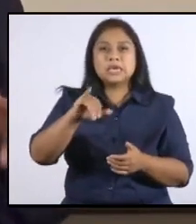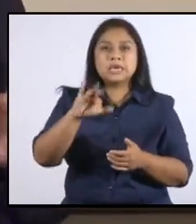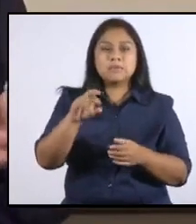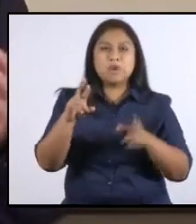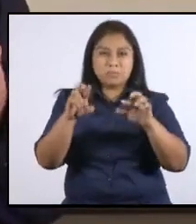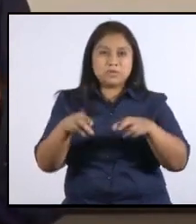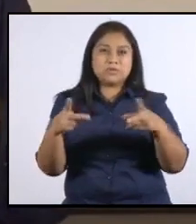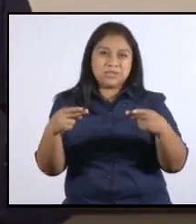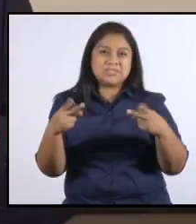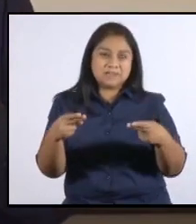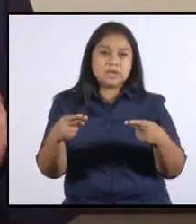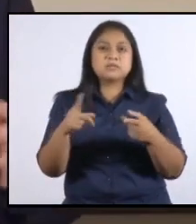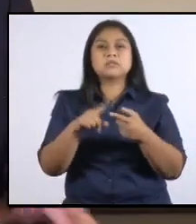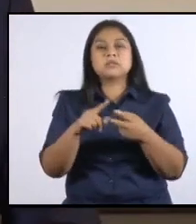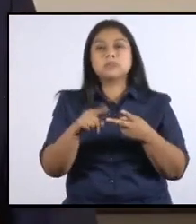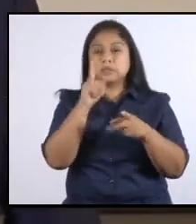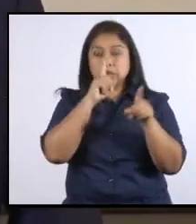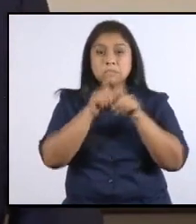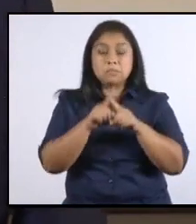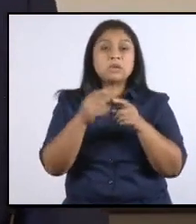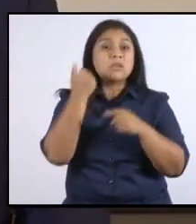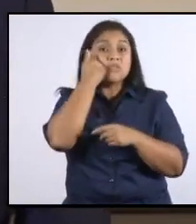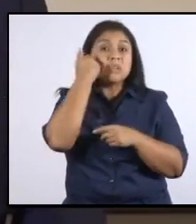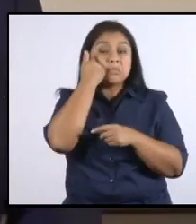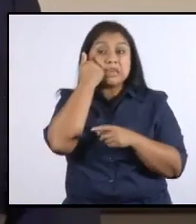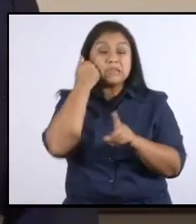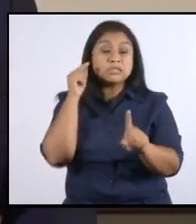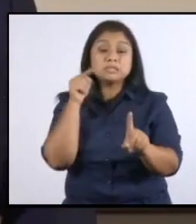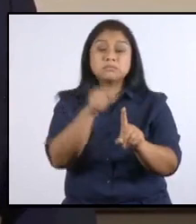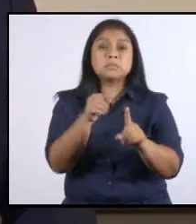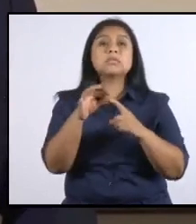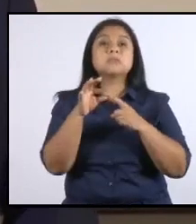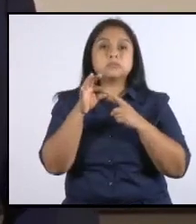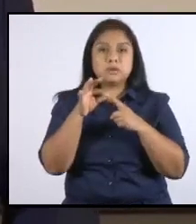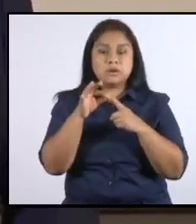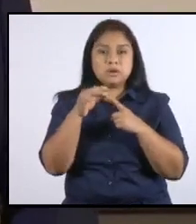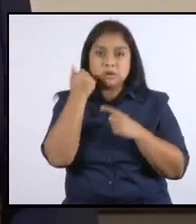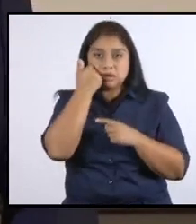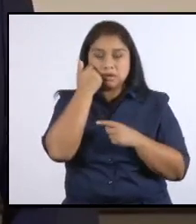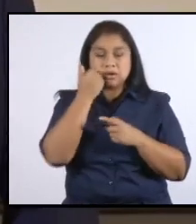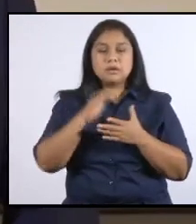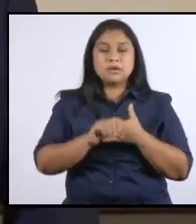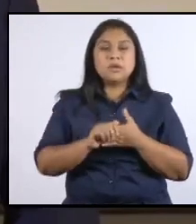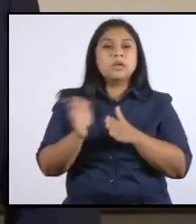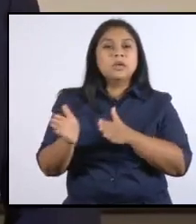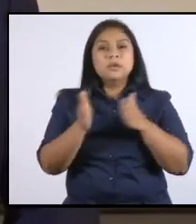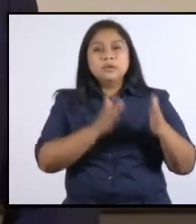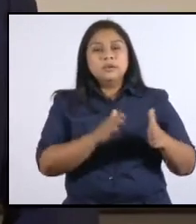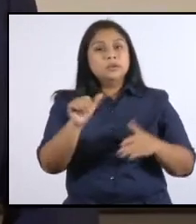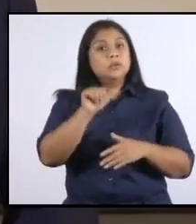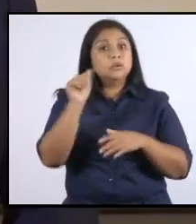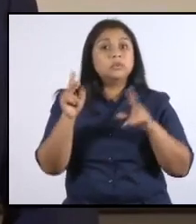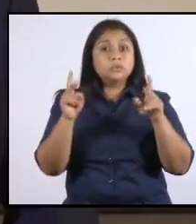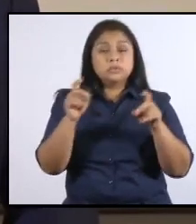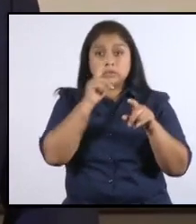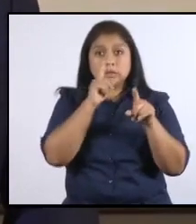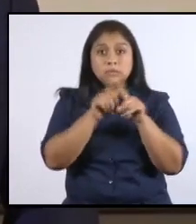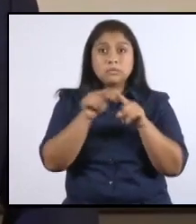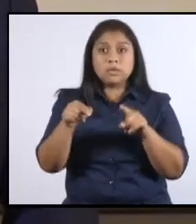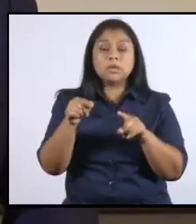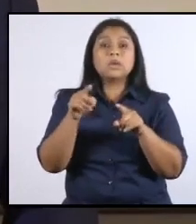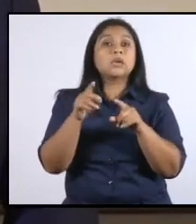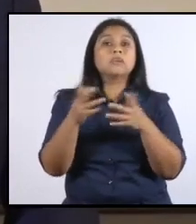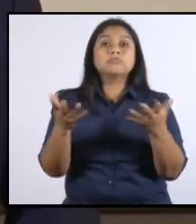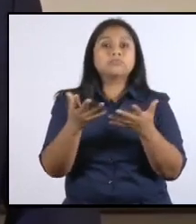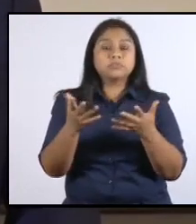enfermedades crónicas que requieren de tratamiento especializado. En otro sentido, y con el propósito que las personas